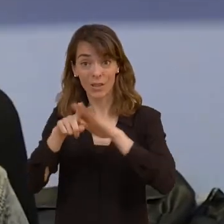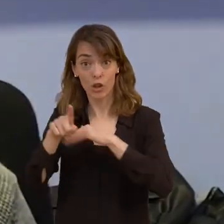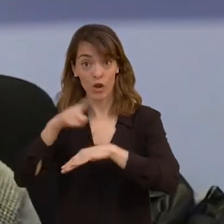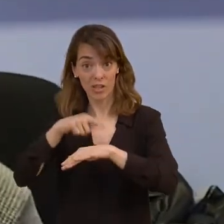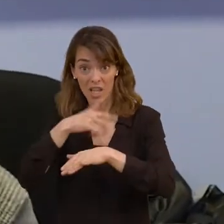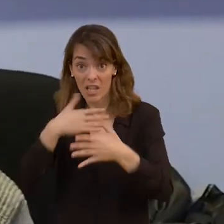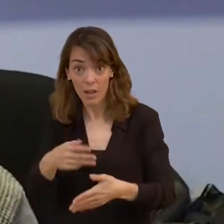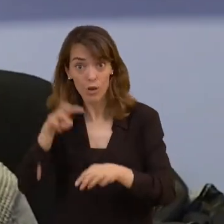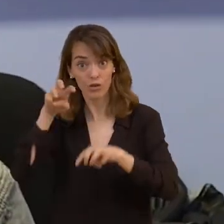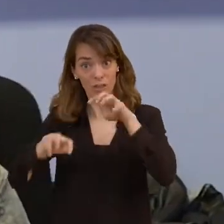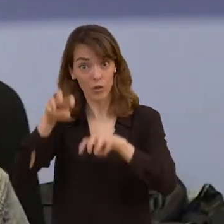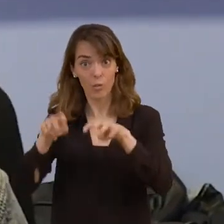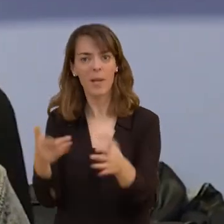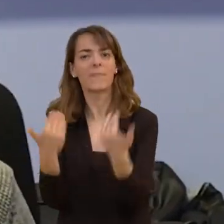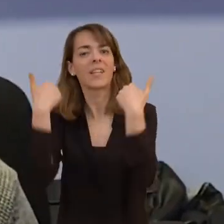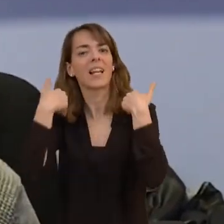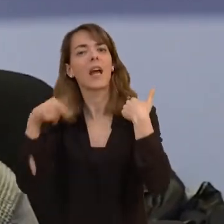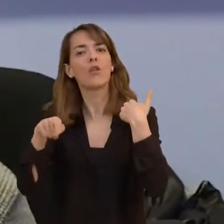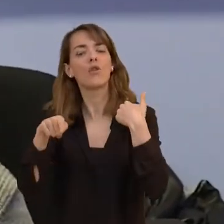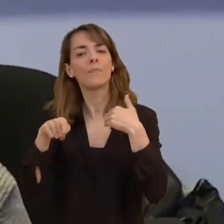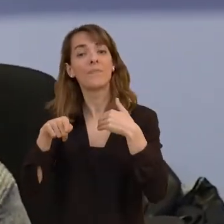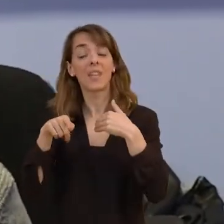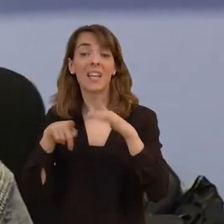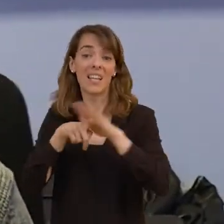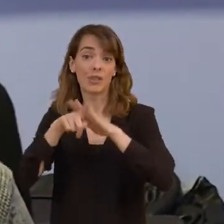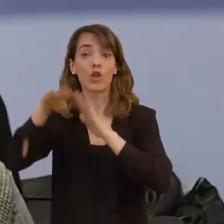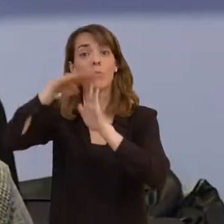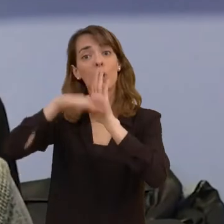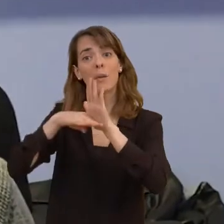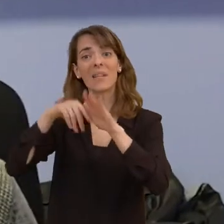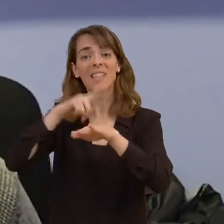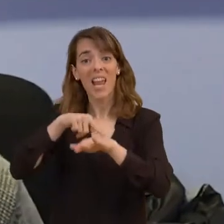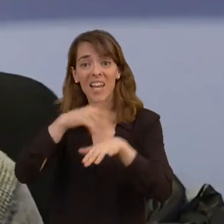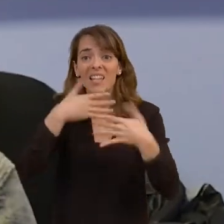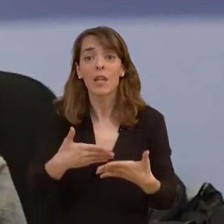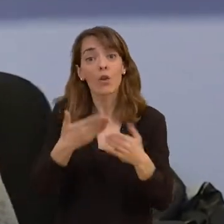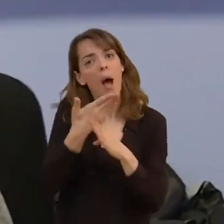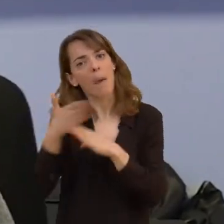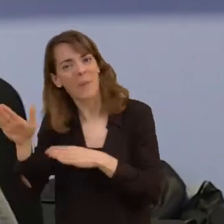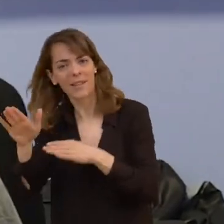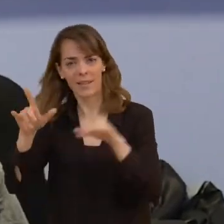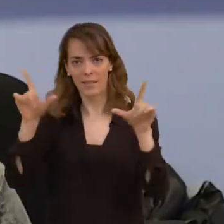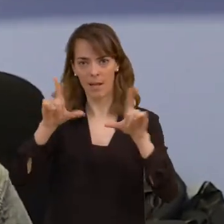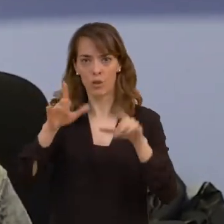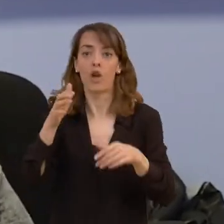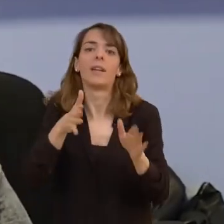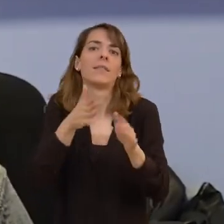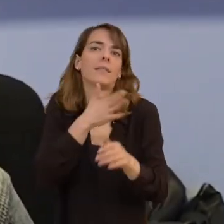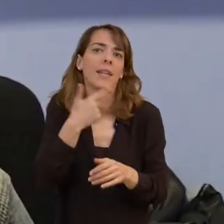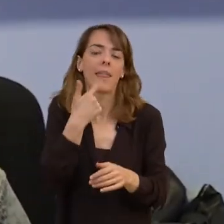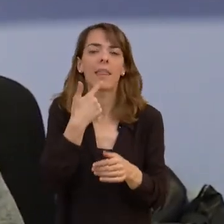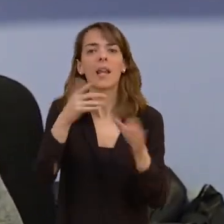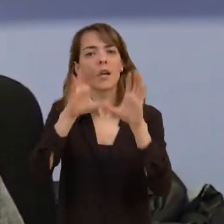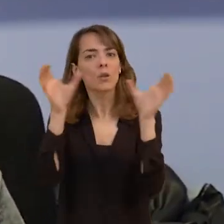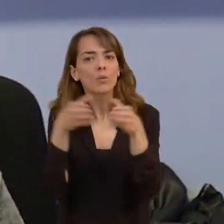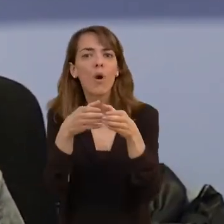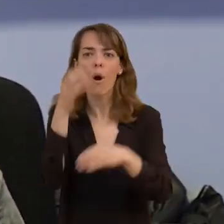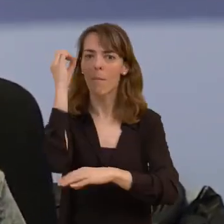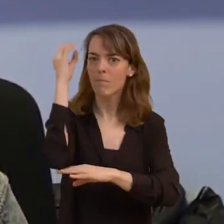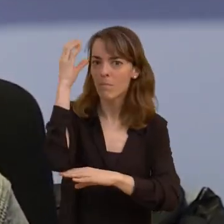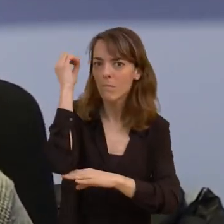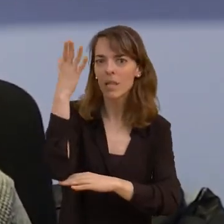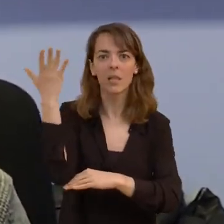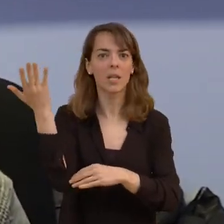gestión de directos de escenotipia pues lleva un poquito todo el tema de la gestión de los directos que están aparte de la televisión es decir, reuniones, meetings,